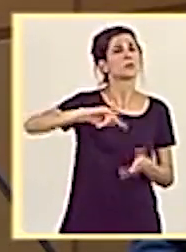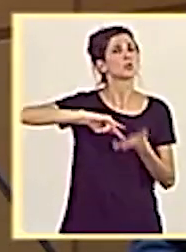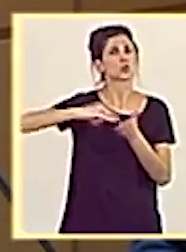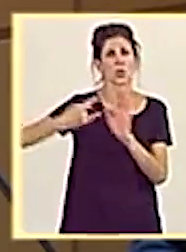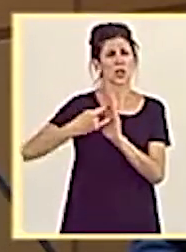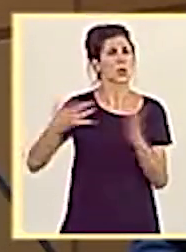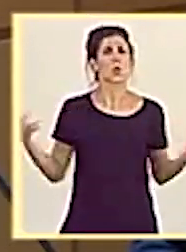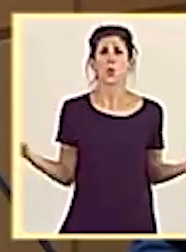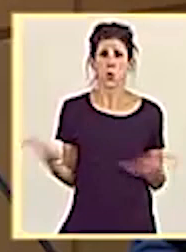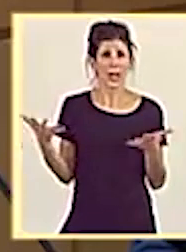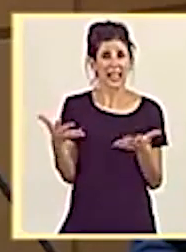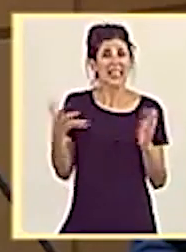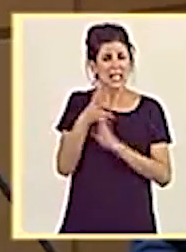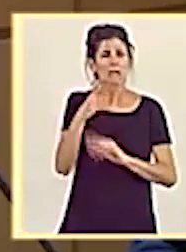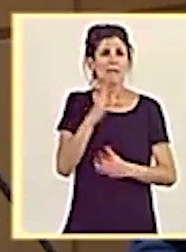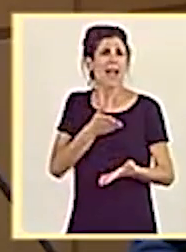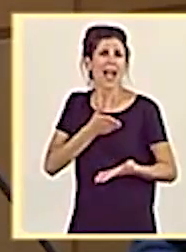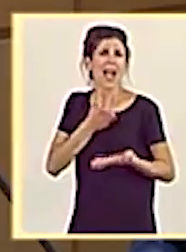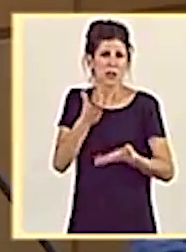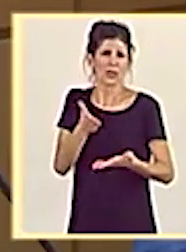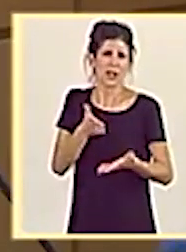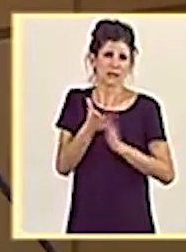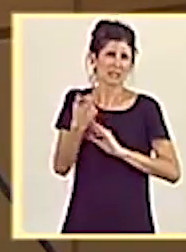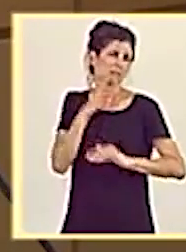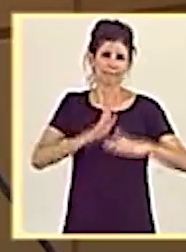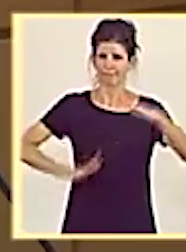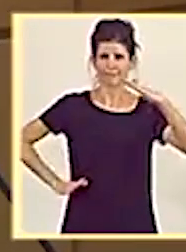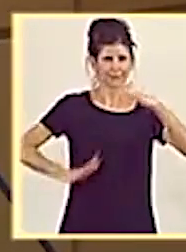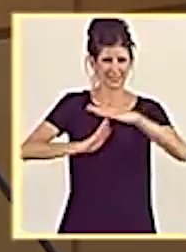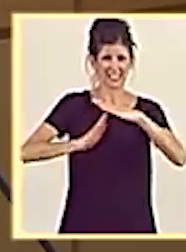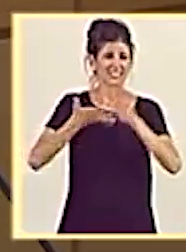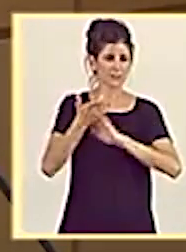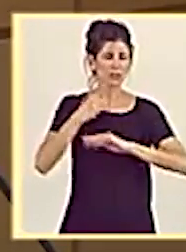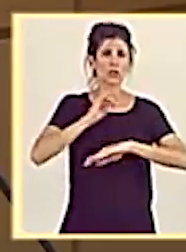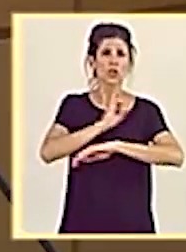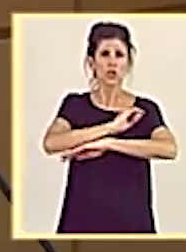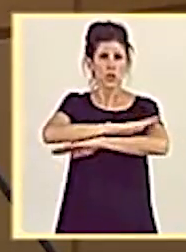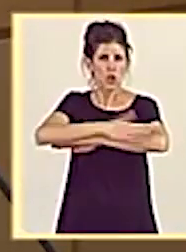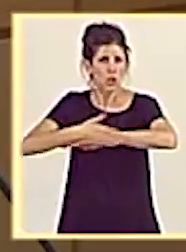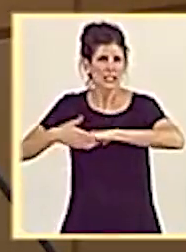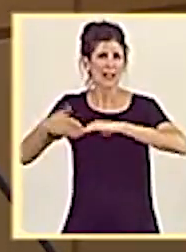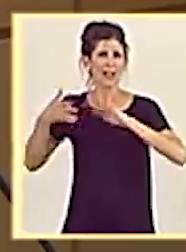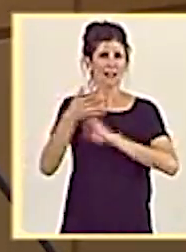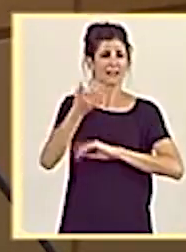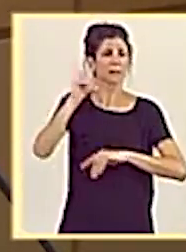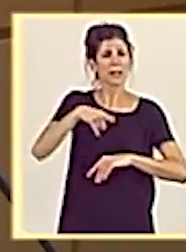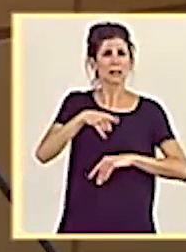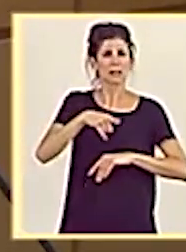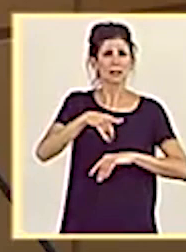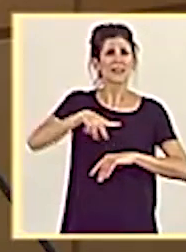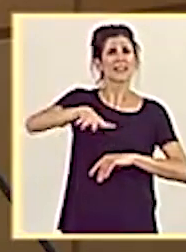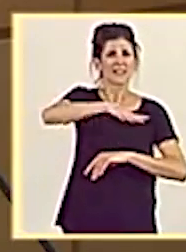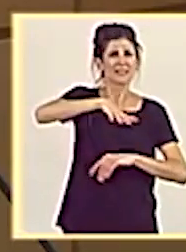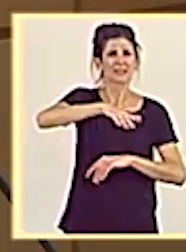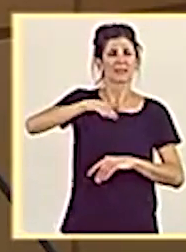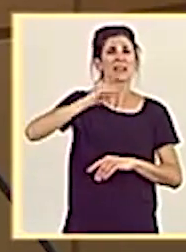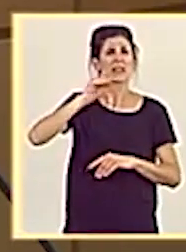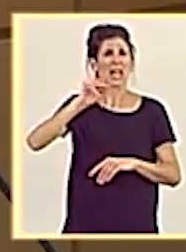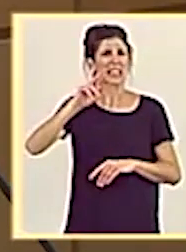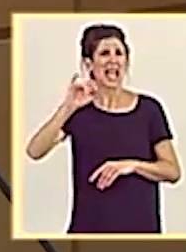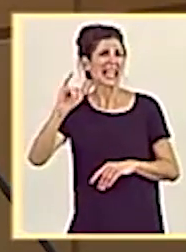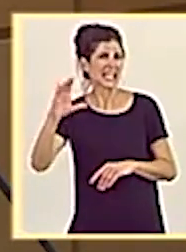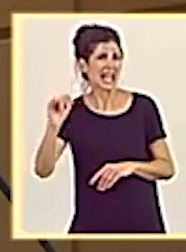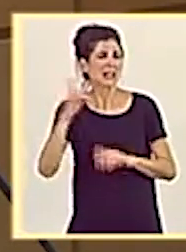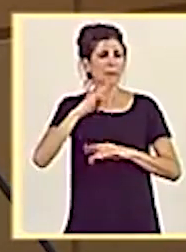urgentes que ayuden a parar la regresión de su costa, la subsidencia de la plana del Taica y la